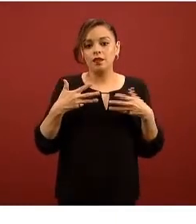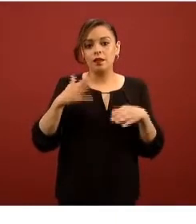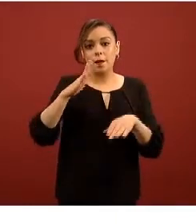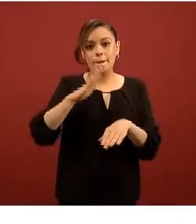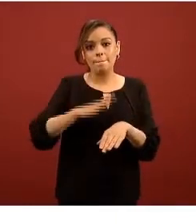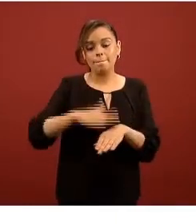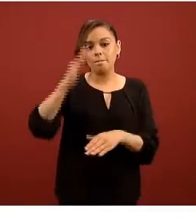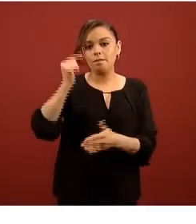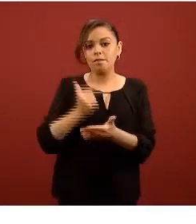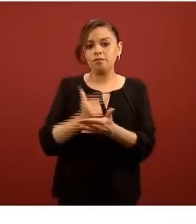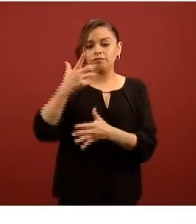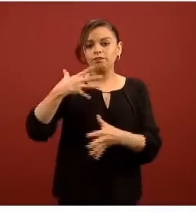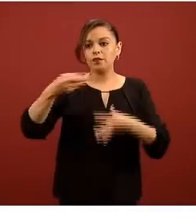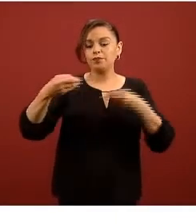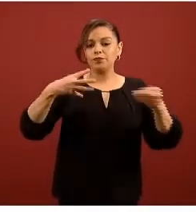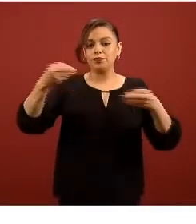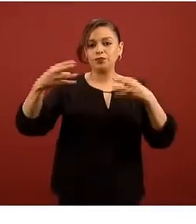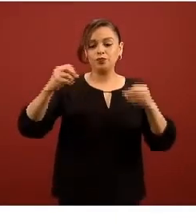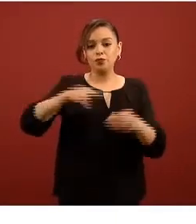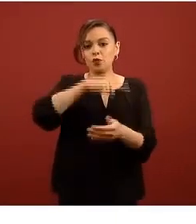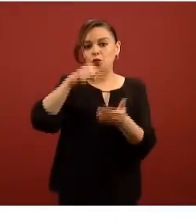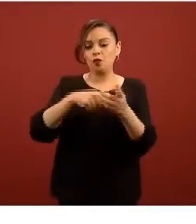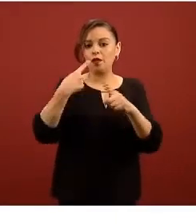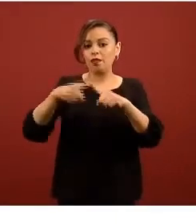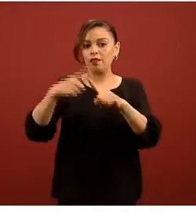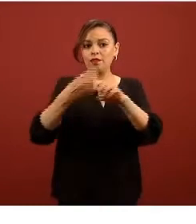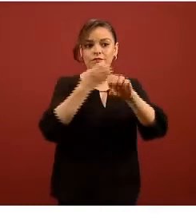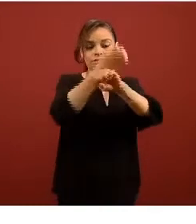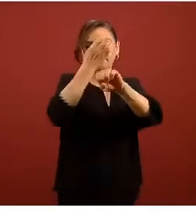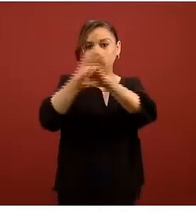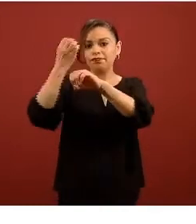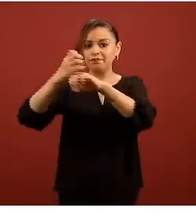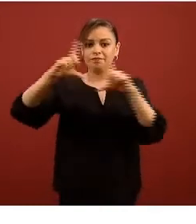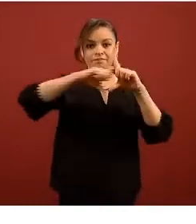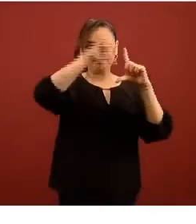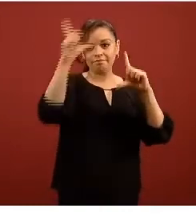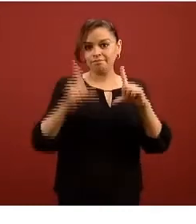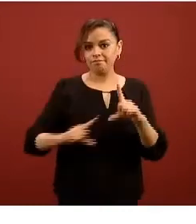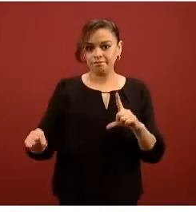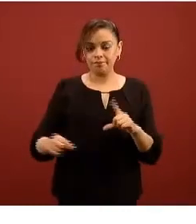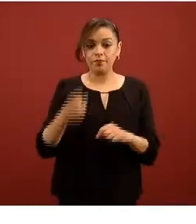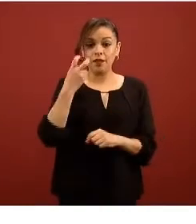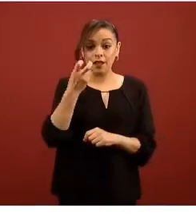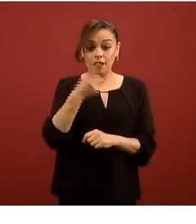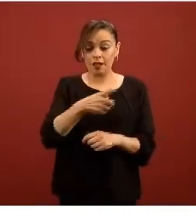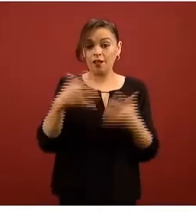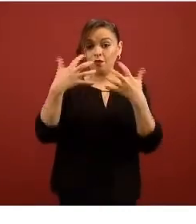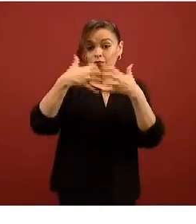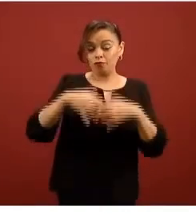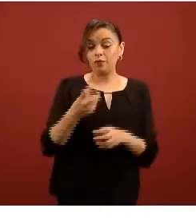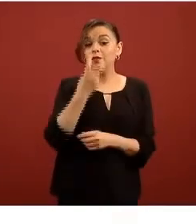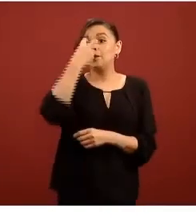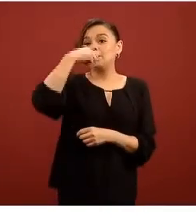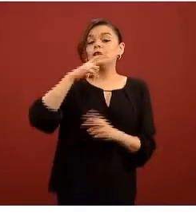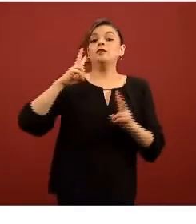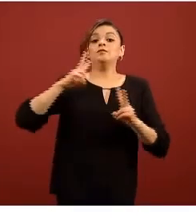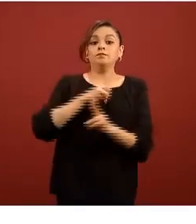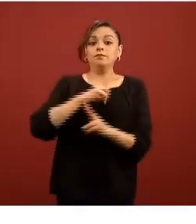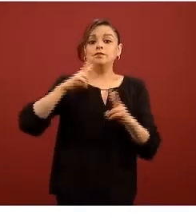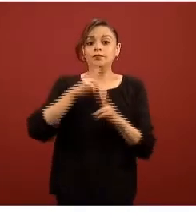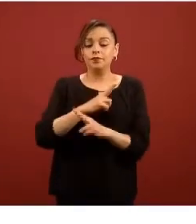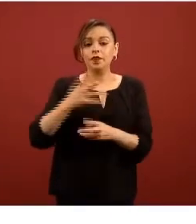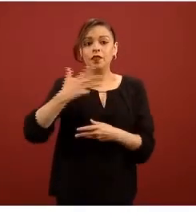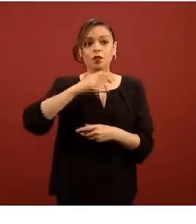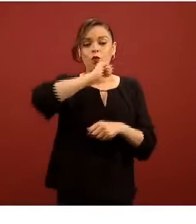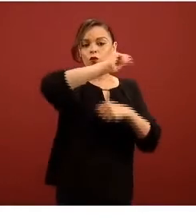epidémicos en diferentes regiones del país las características de estos ventiladores mecánicos que en otros países